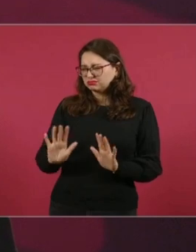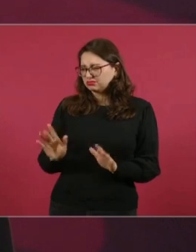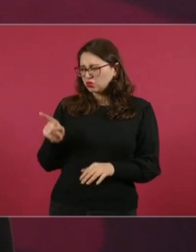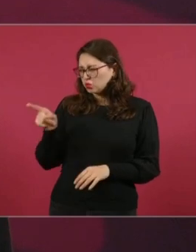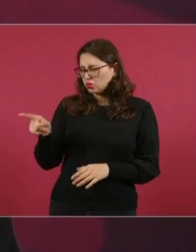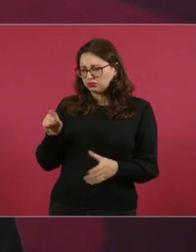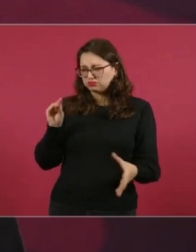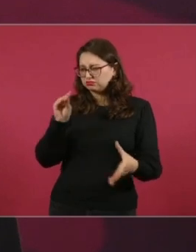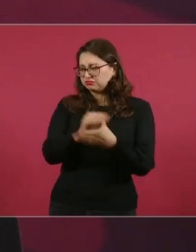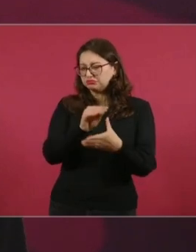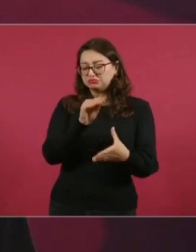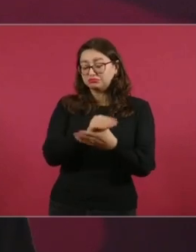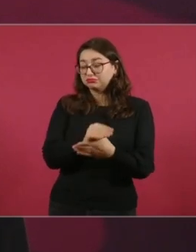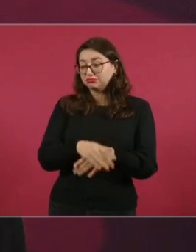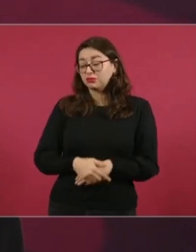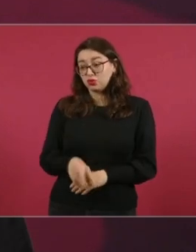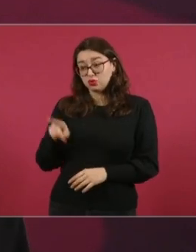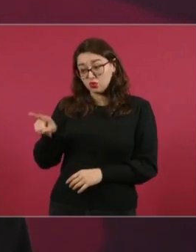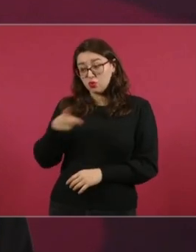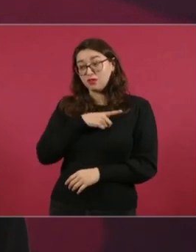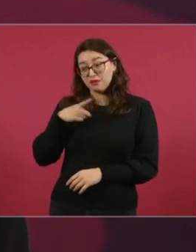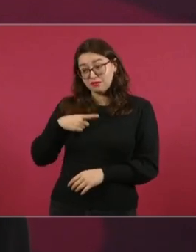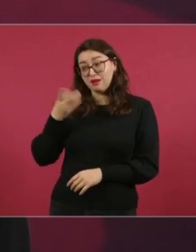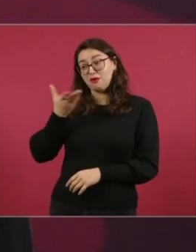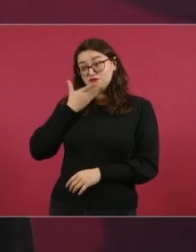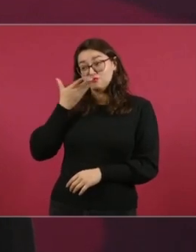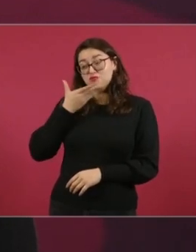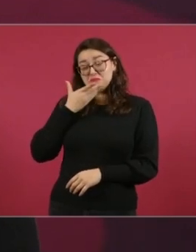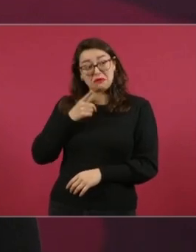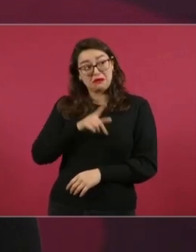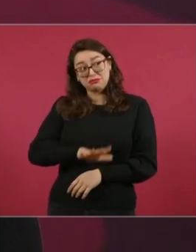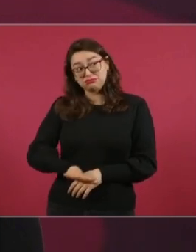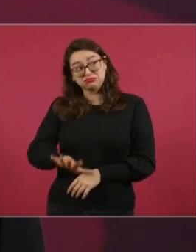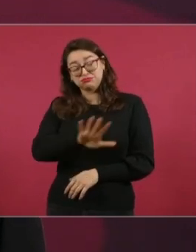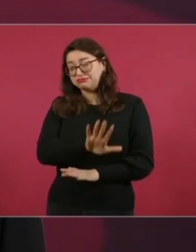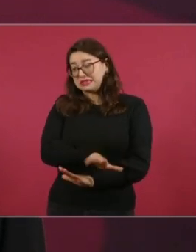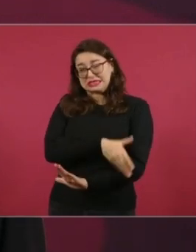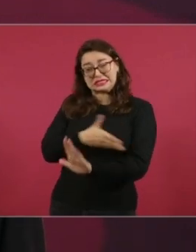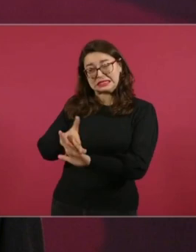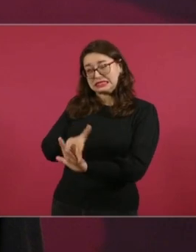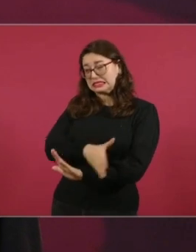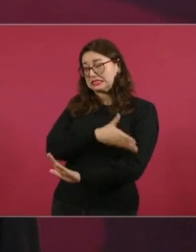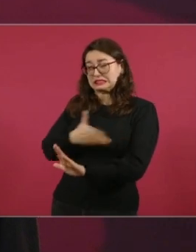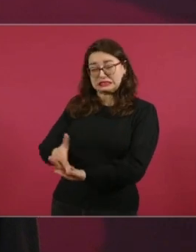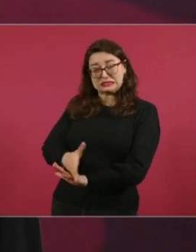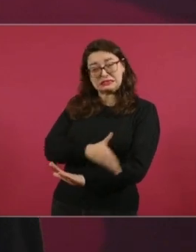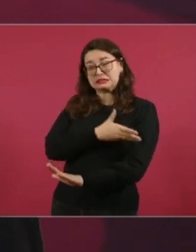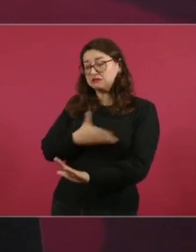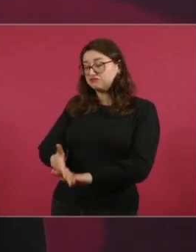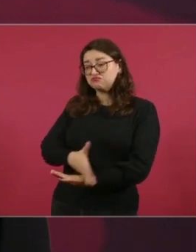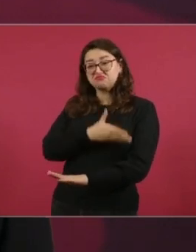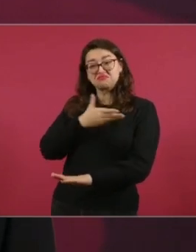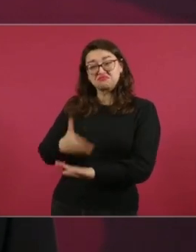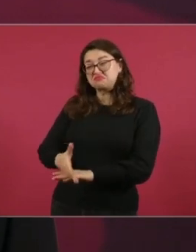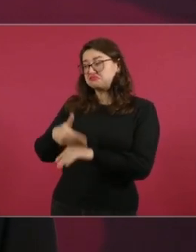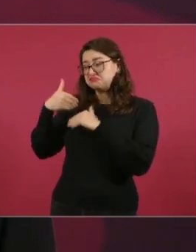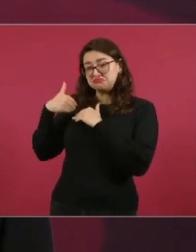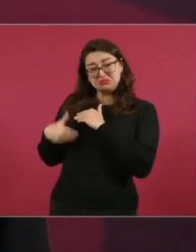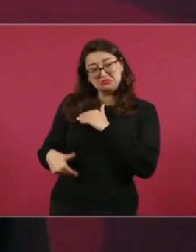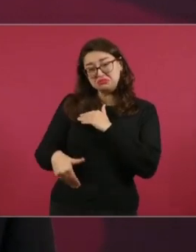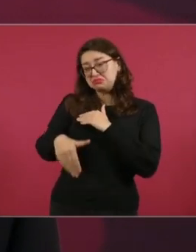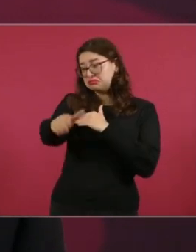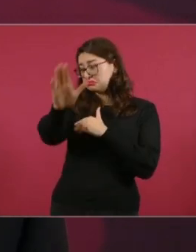Esto va a seguir pasando, te va a seguir sucediendo. Me lo hacen a mí,